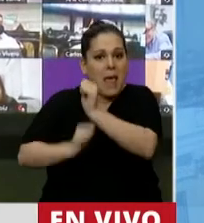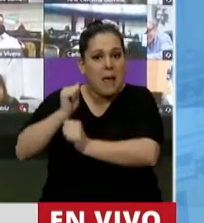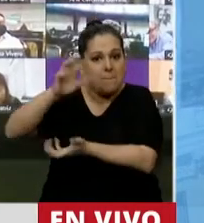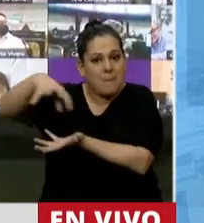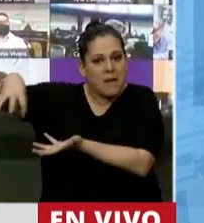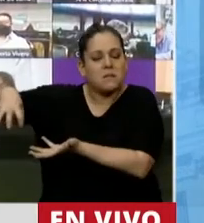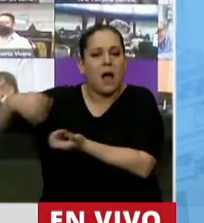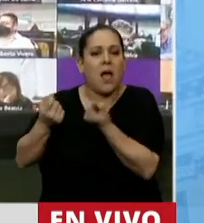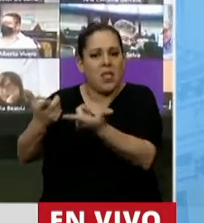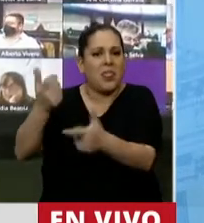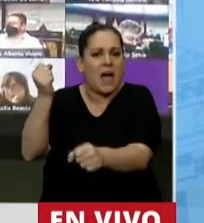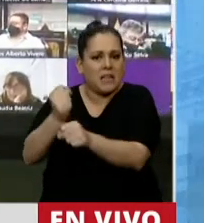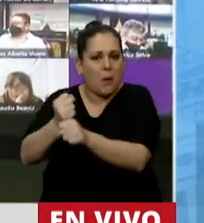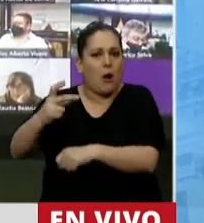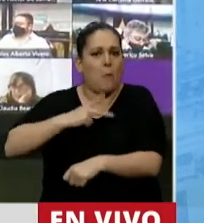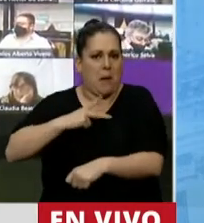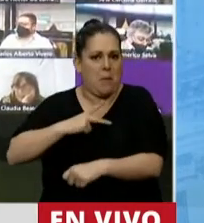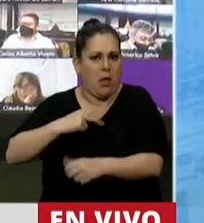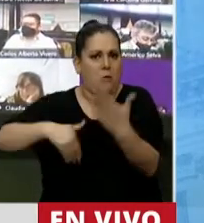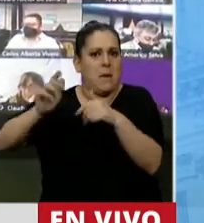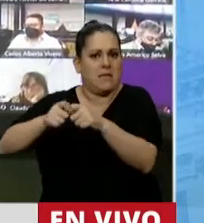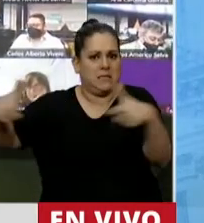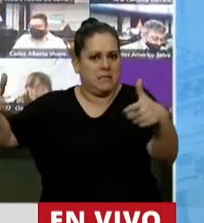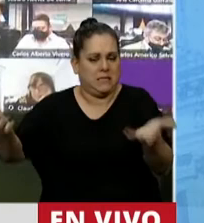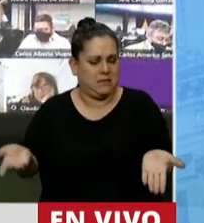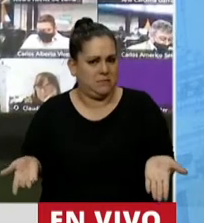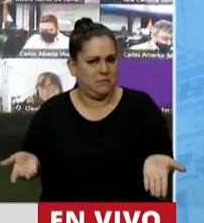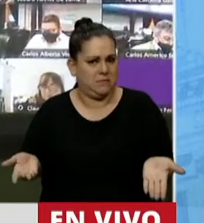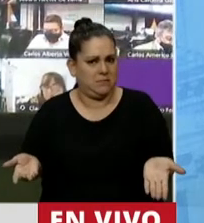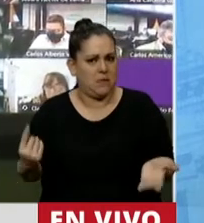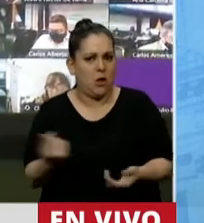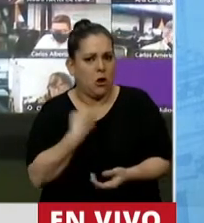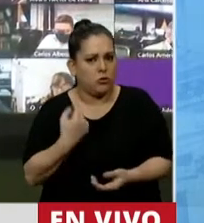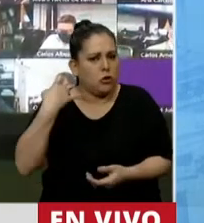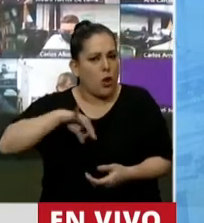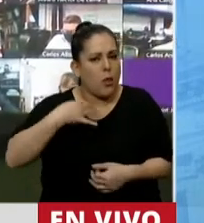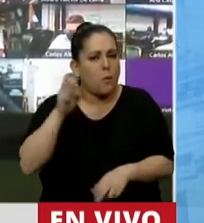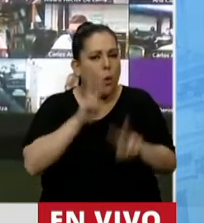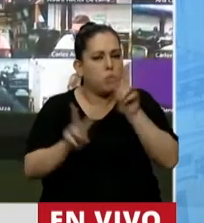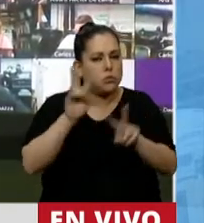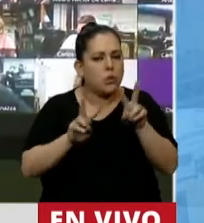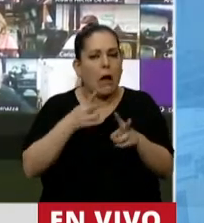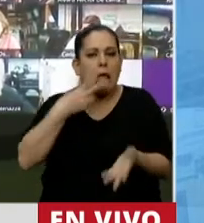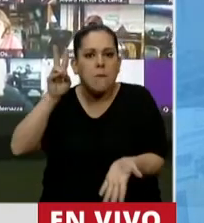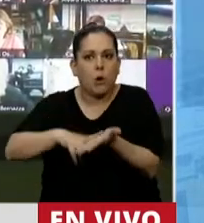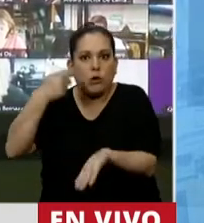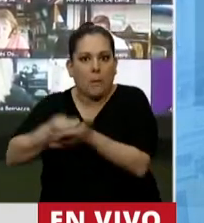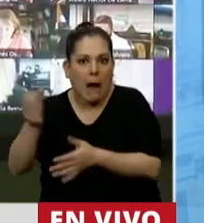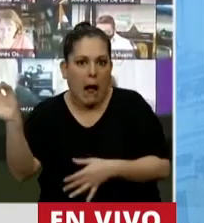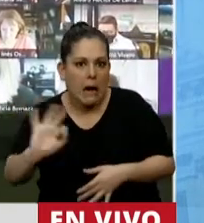empleo privado en nuestro país. Nosotros tenemos que buscar que haya menos evasión fiscal.